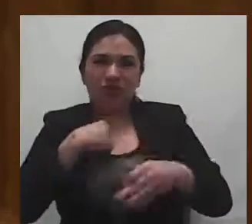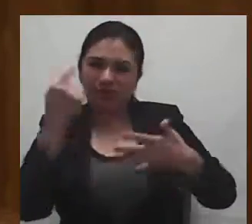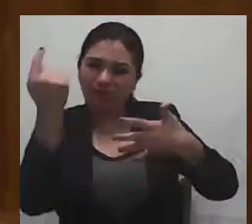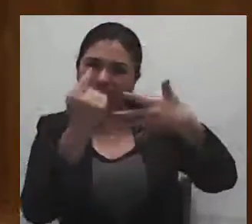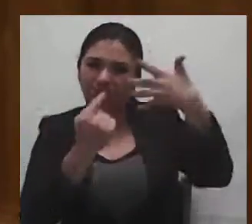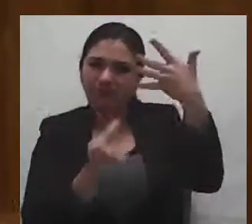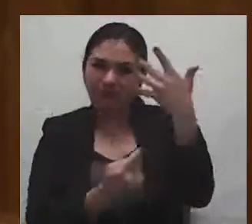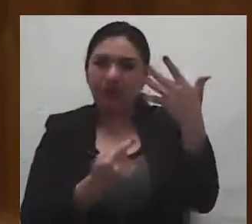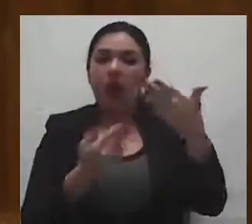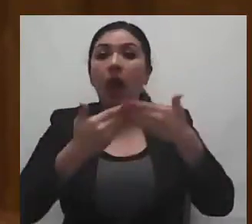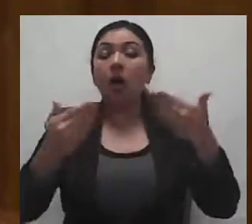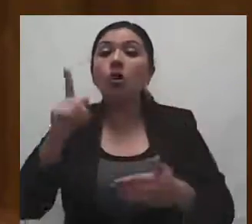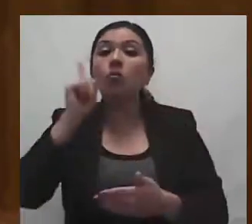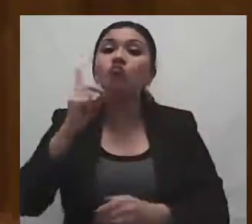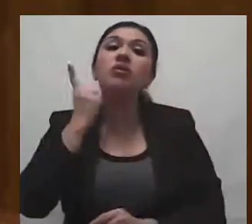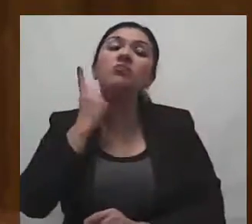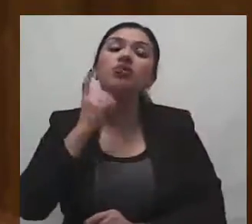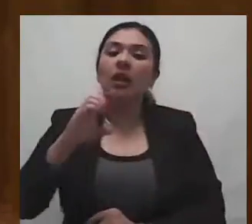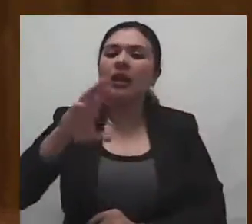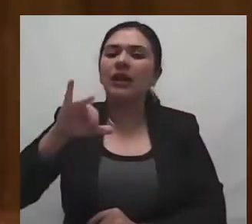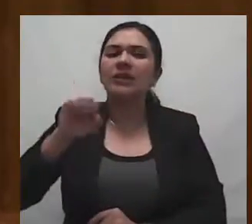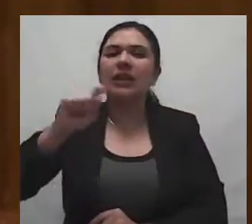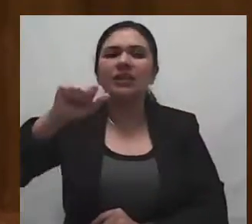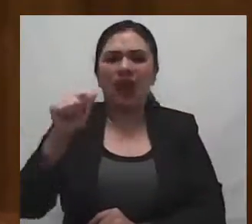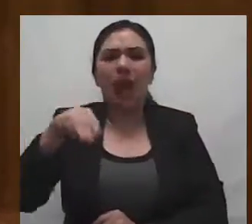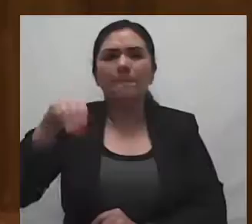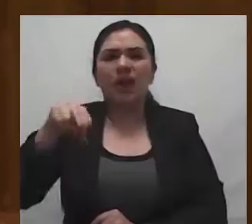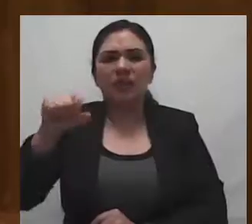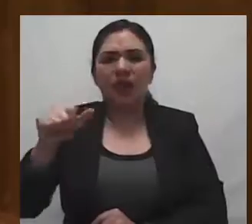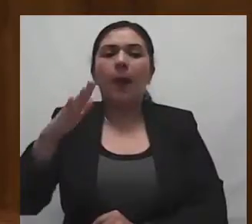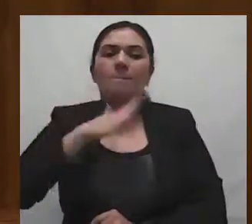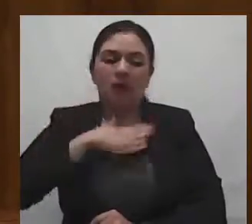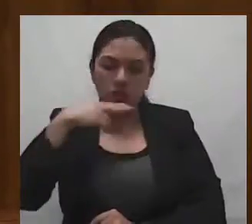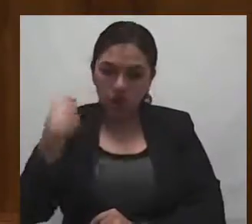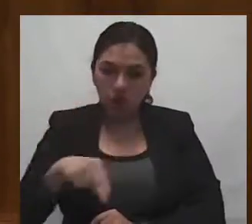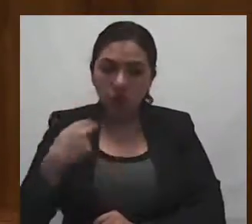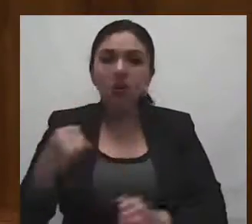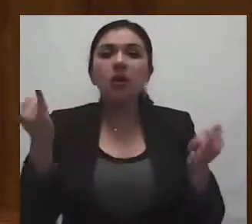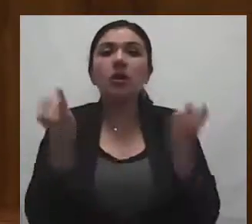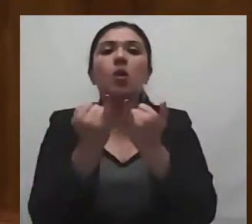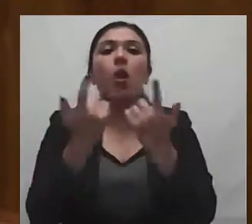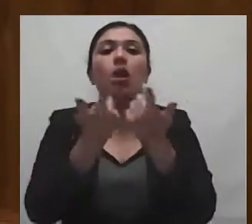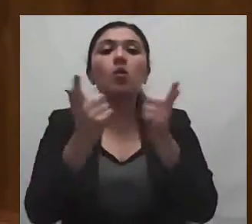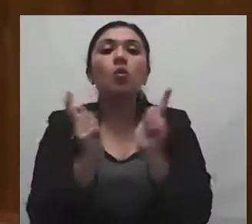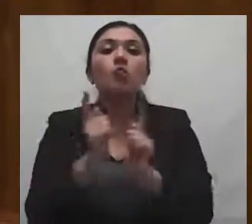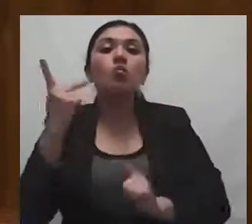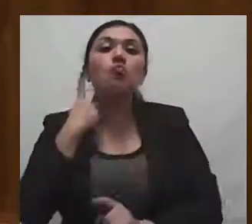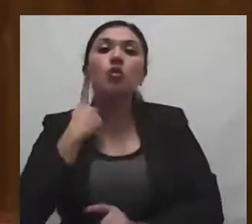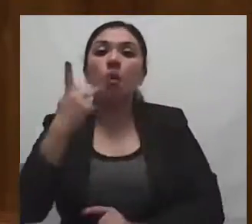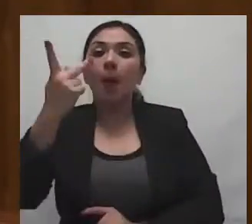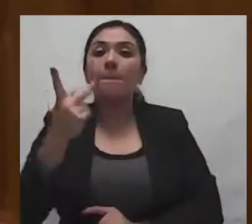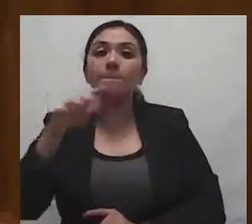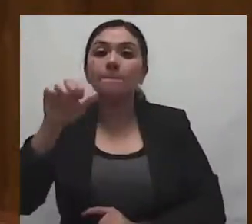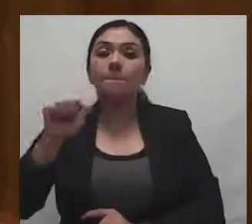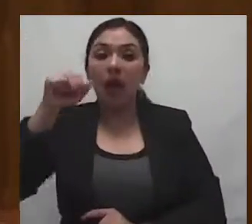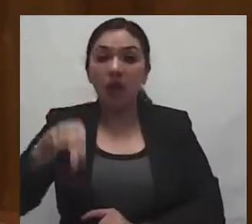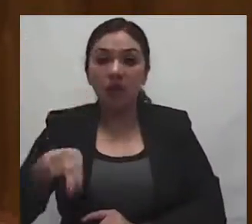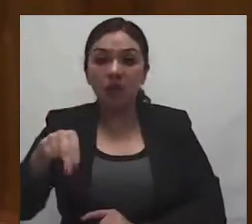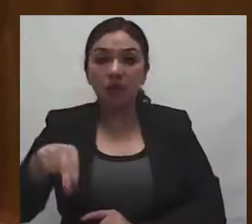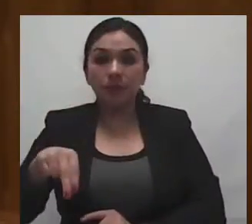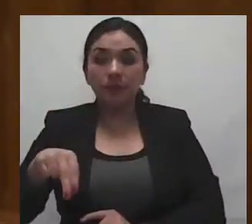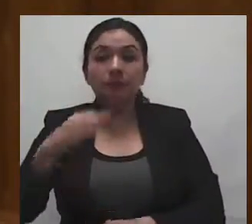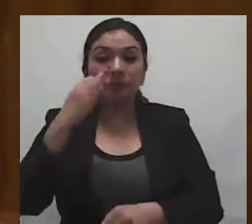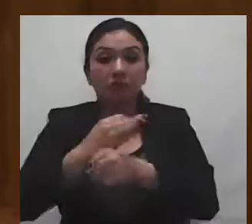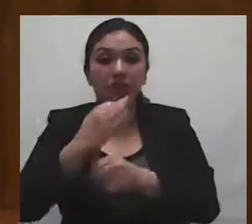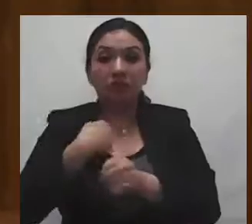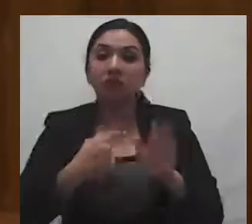nombre de la diputada Krista Amanda Spot-Godsell, a nombre propio y del grupo parlamentario del Partido Acción Nacional, ponemos